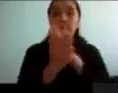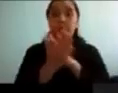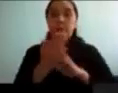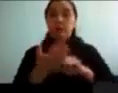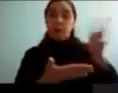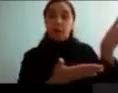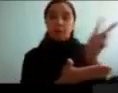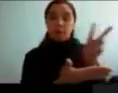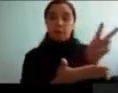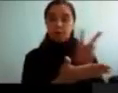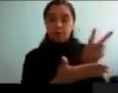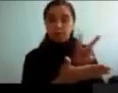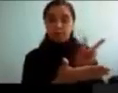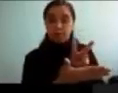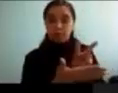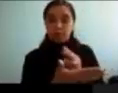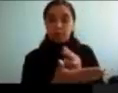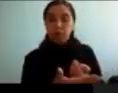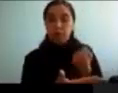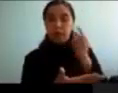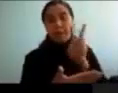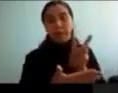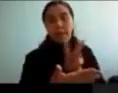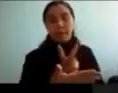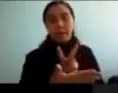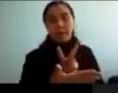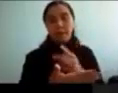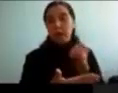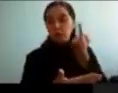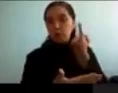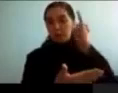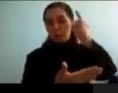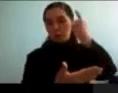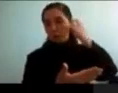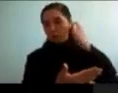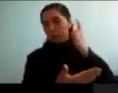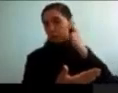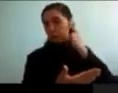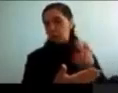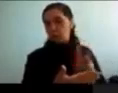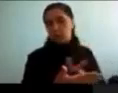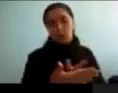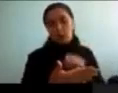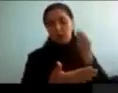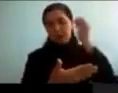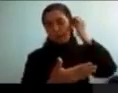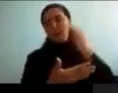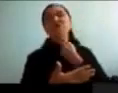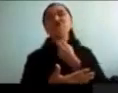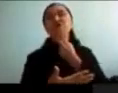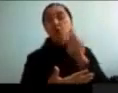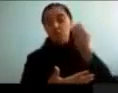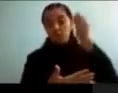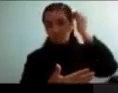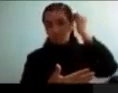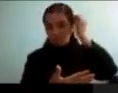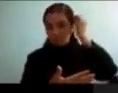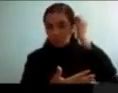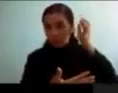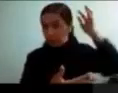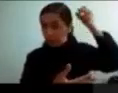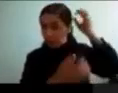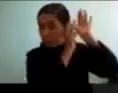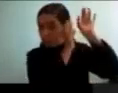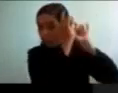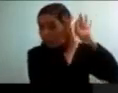escuchamos, a nosotros mismos, ustedes escuchan, ustedes mismos están leyendo, esa voz interna, es una activación, de la corteza auditiva, que se